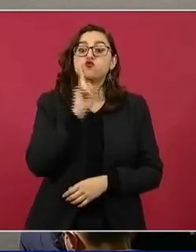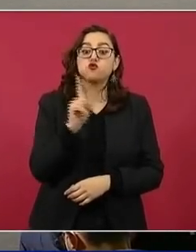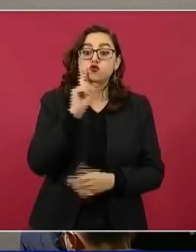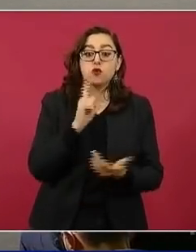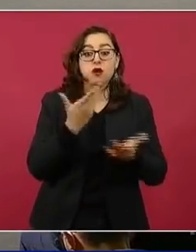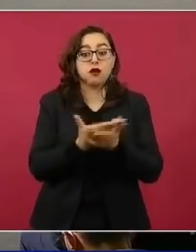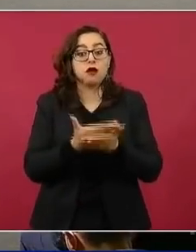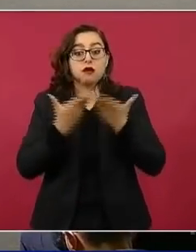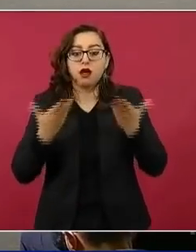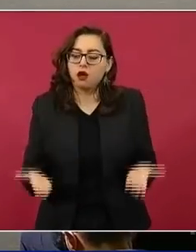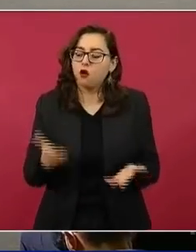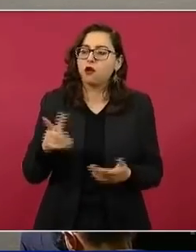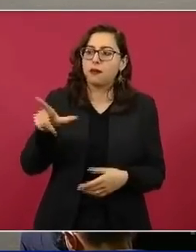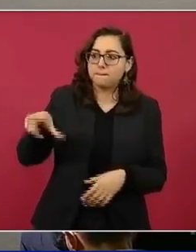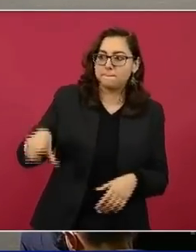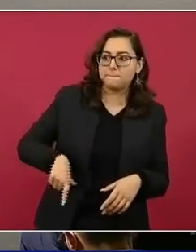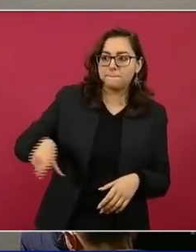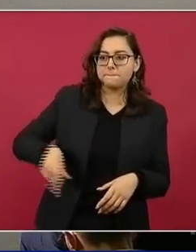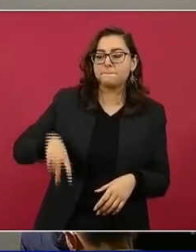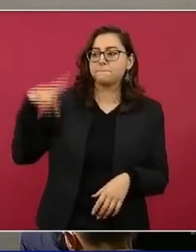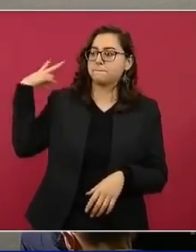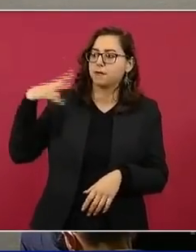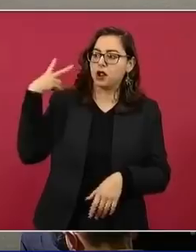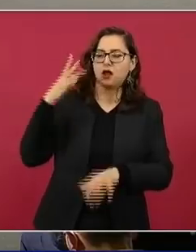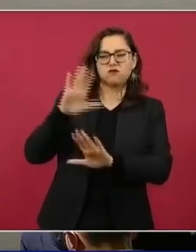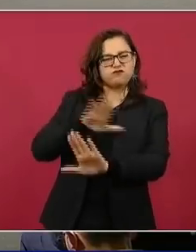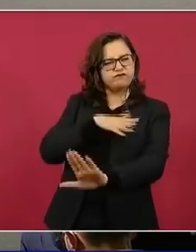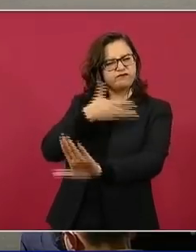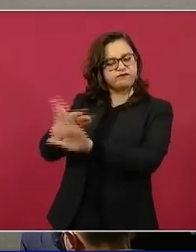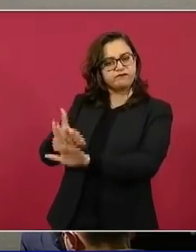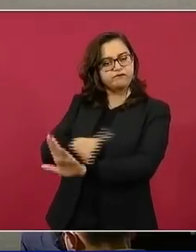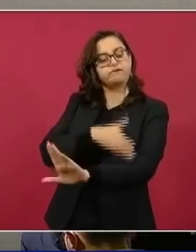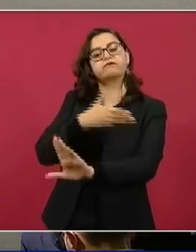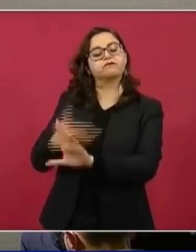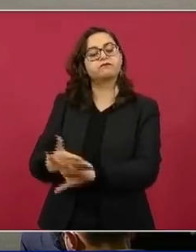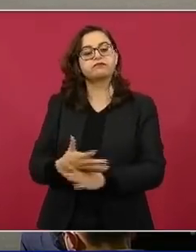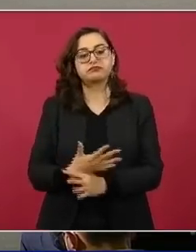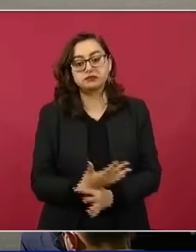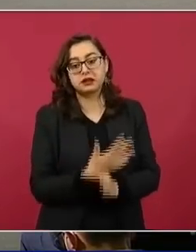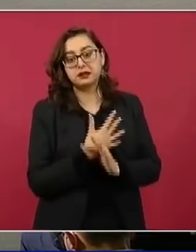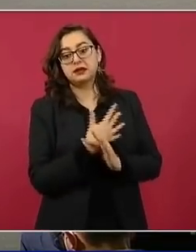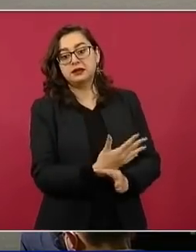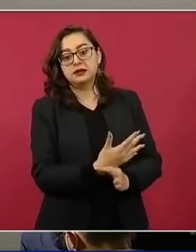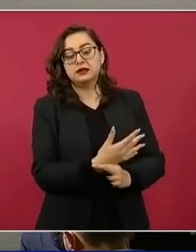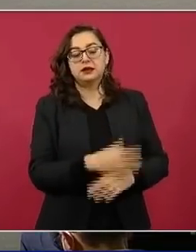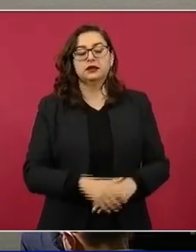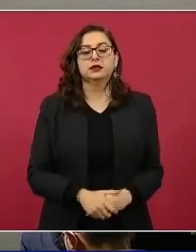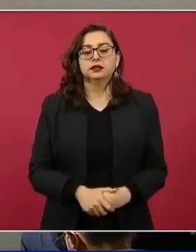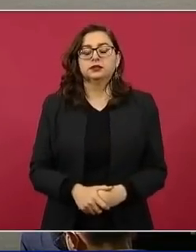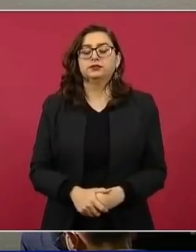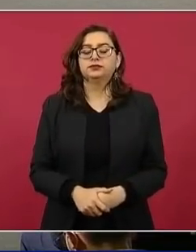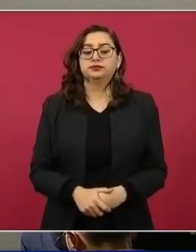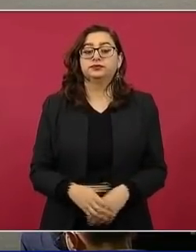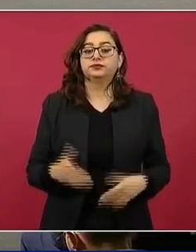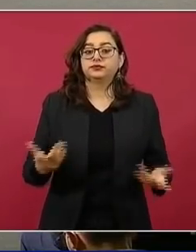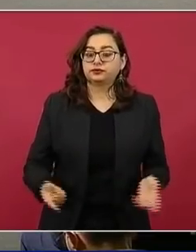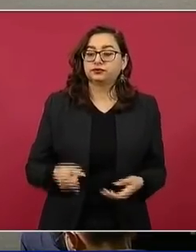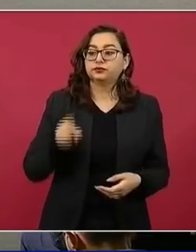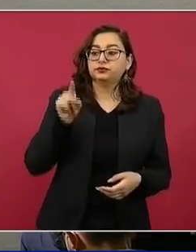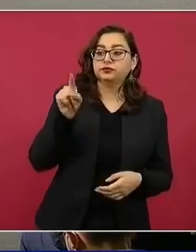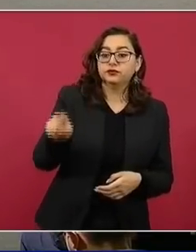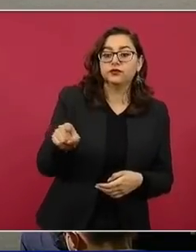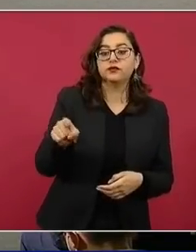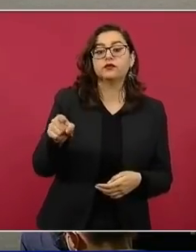lanzó contra el gobernador de Veracruz, Cuitlahuac García, cuestionando que una policía habría golpeado con una tabla